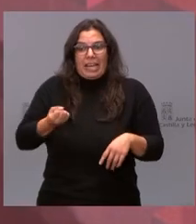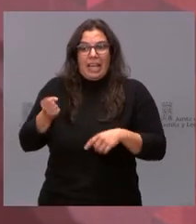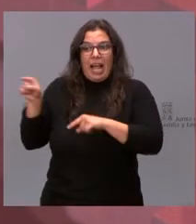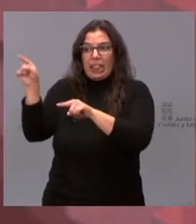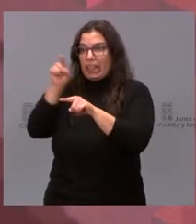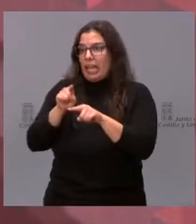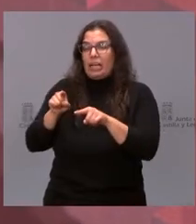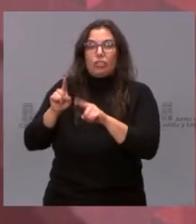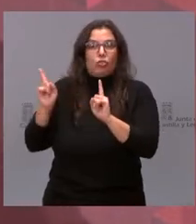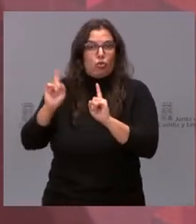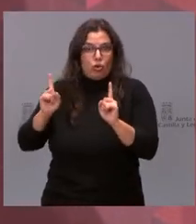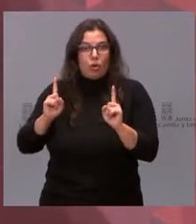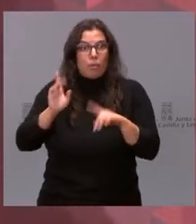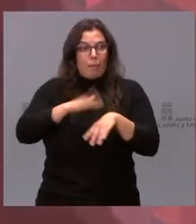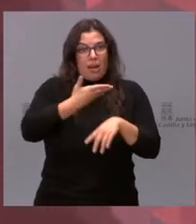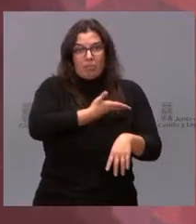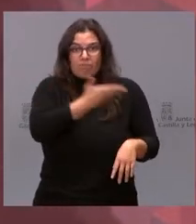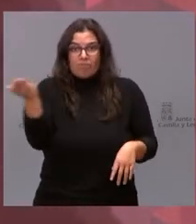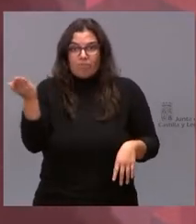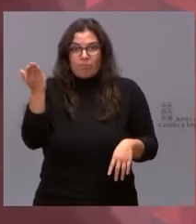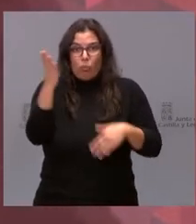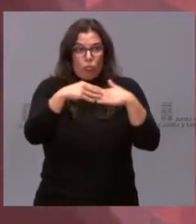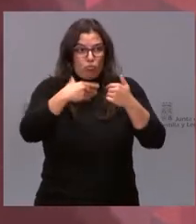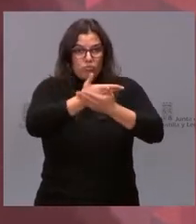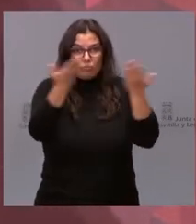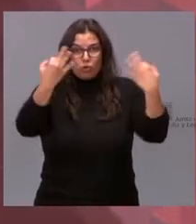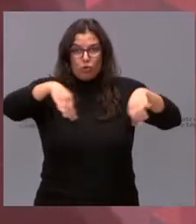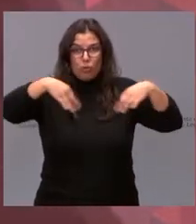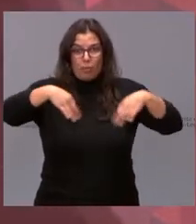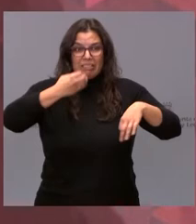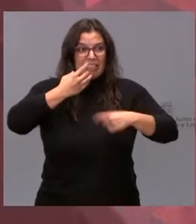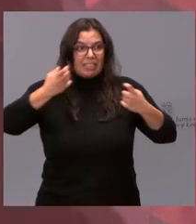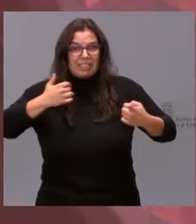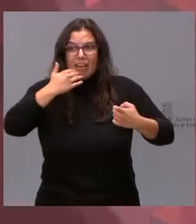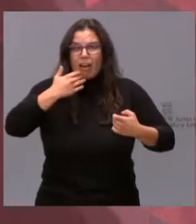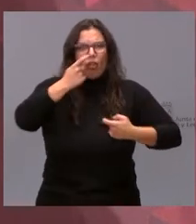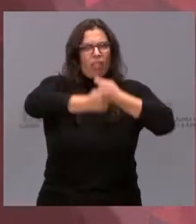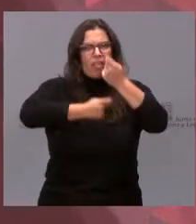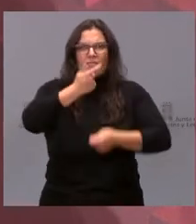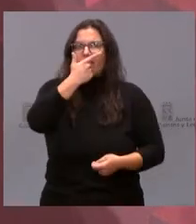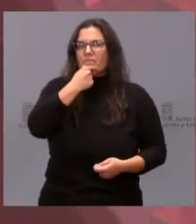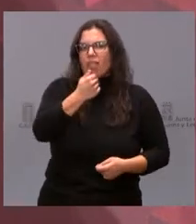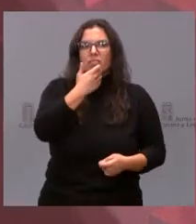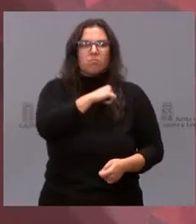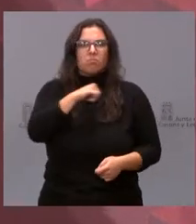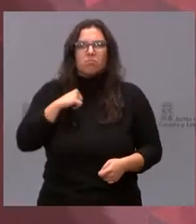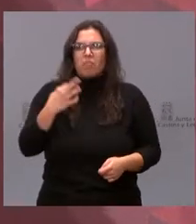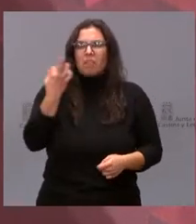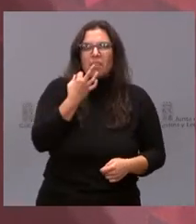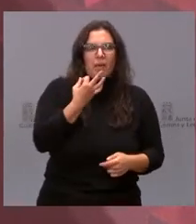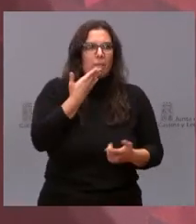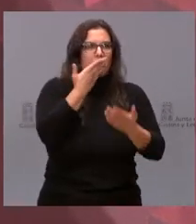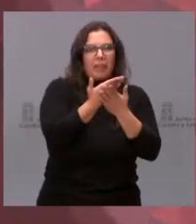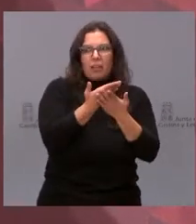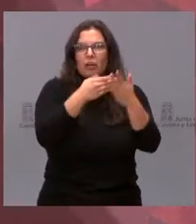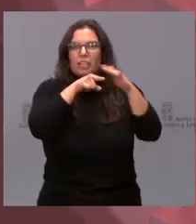o alcaldesas, sino a los usuarios de la Administración que, de manera individual, se tienen que relacionar con la